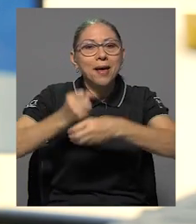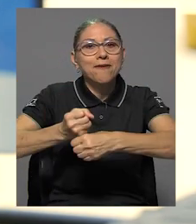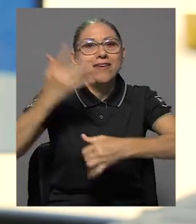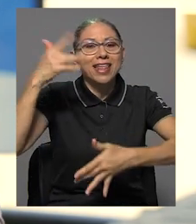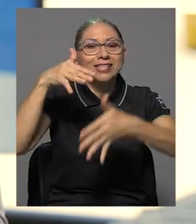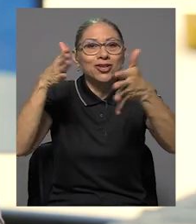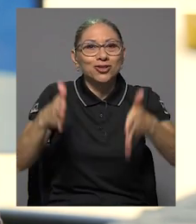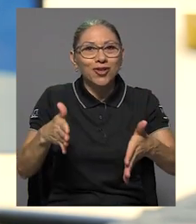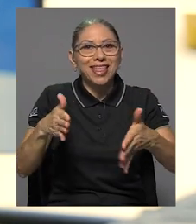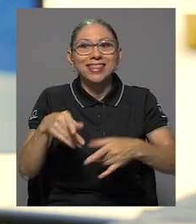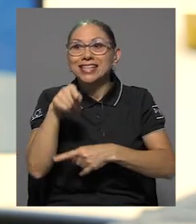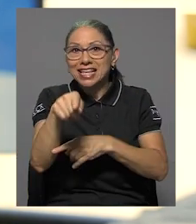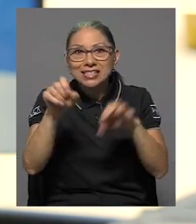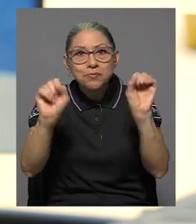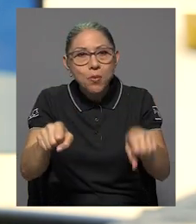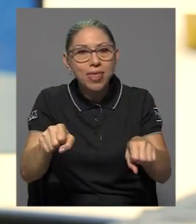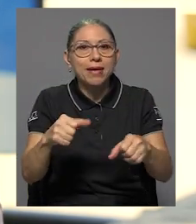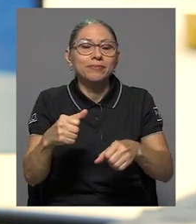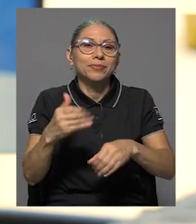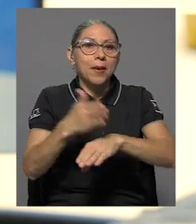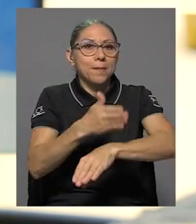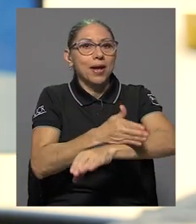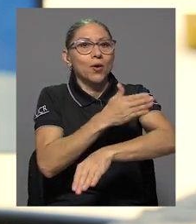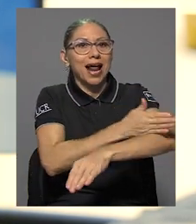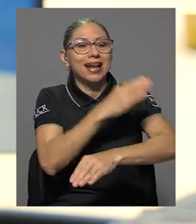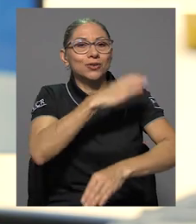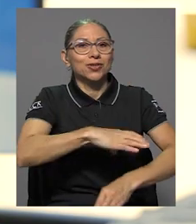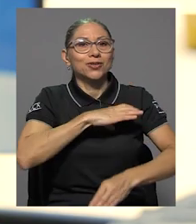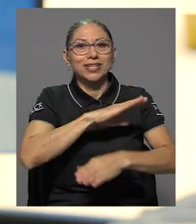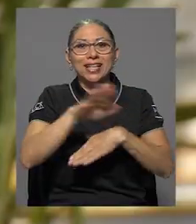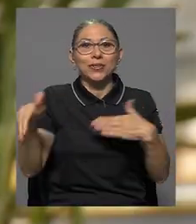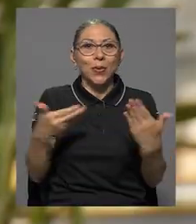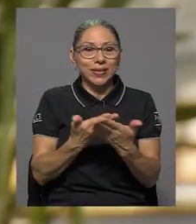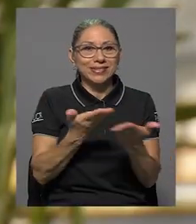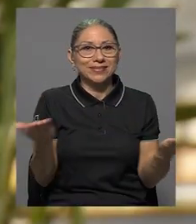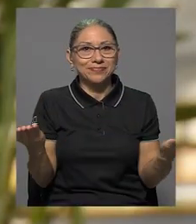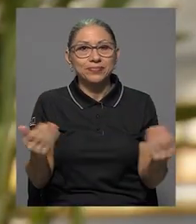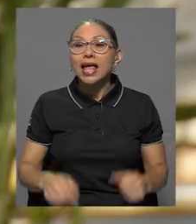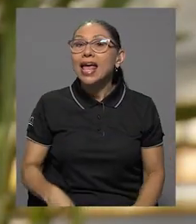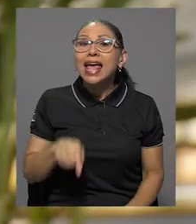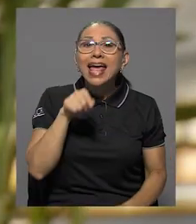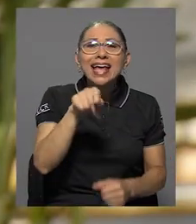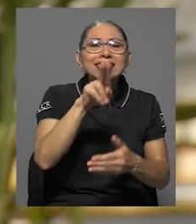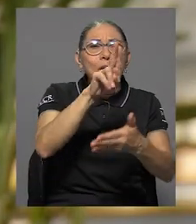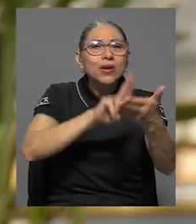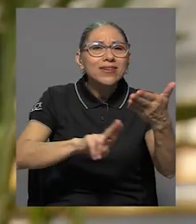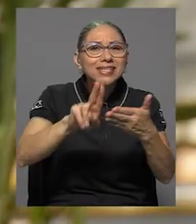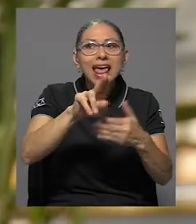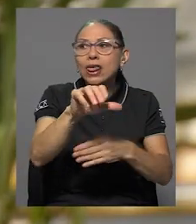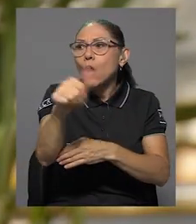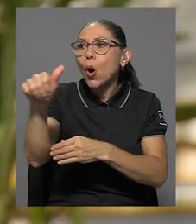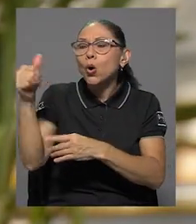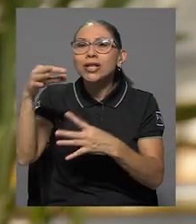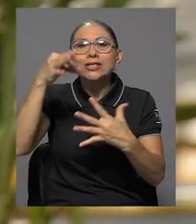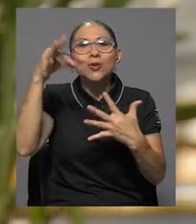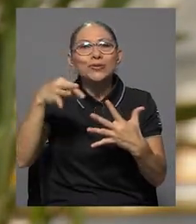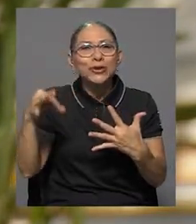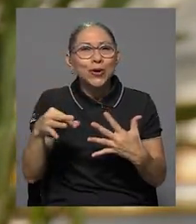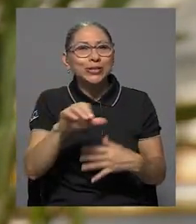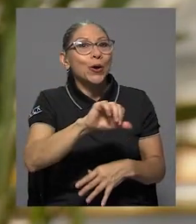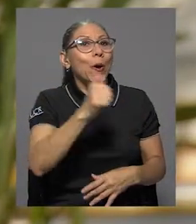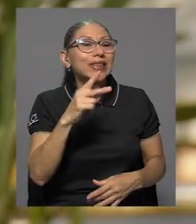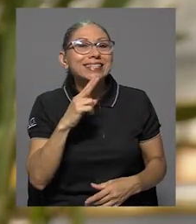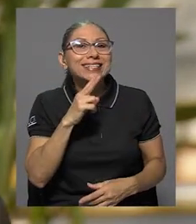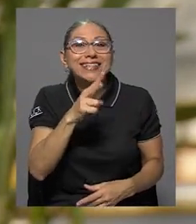espacio como la Federación de Estudiantes y que la misma sirva como plataforma para mejorar las condiciones de todo eso. Muy bien, esa diversidad, esas otras opciones o